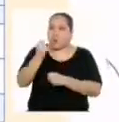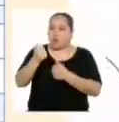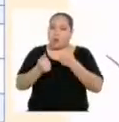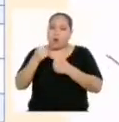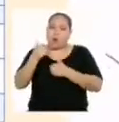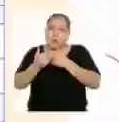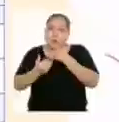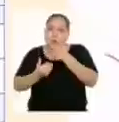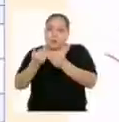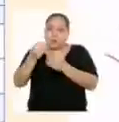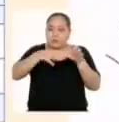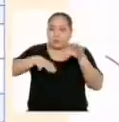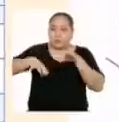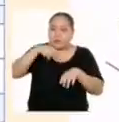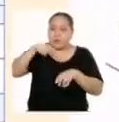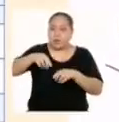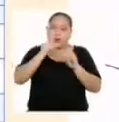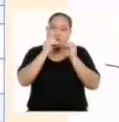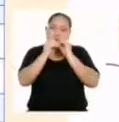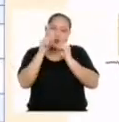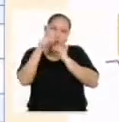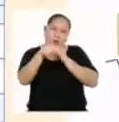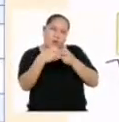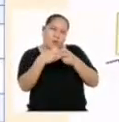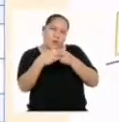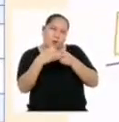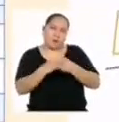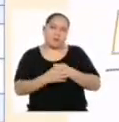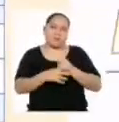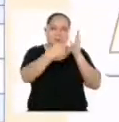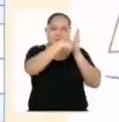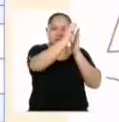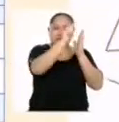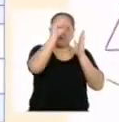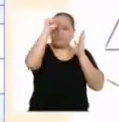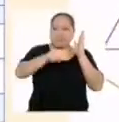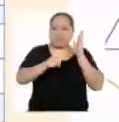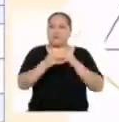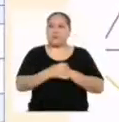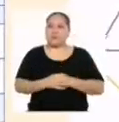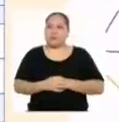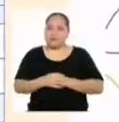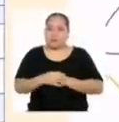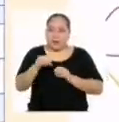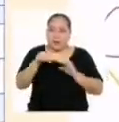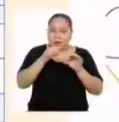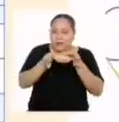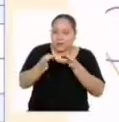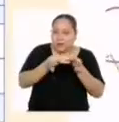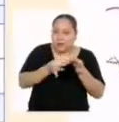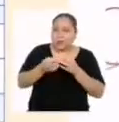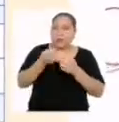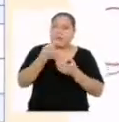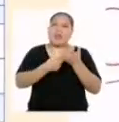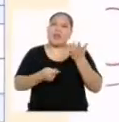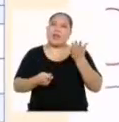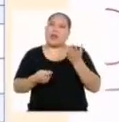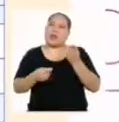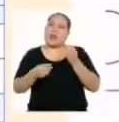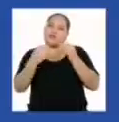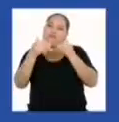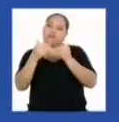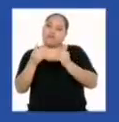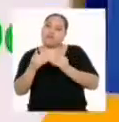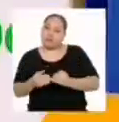procedimiento a realizar para la resolución de la situación, Ponemos un check. Describimos la estrategia a utilizar, Ponemos